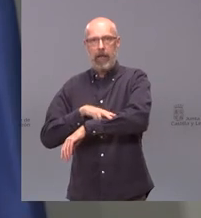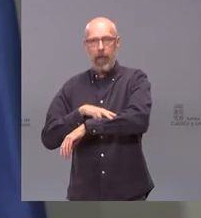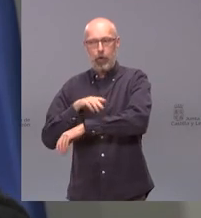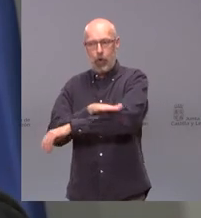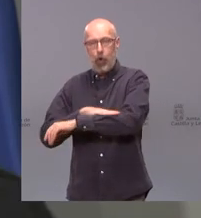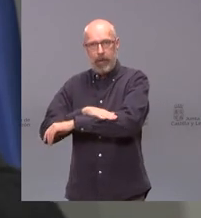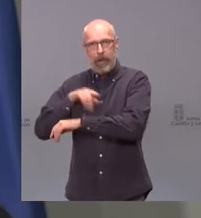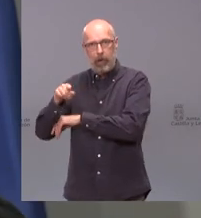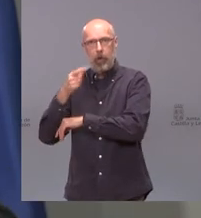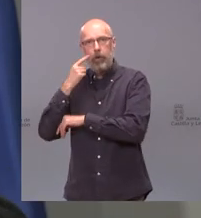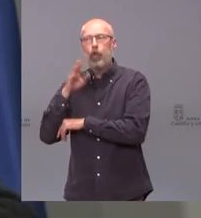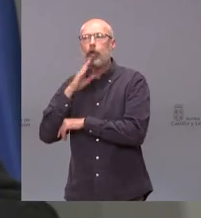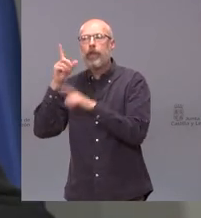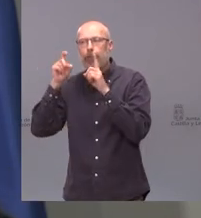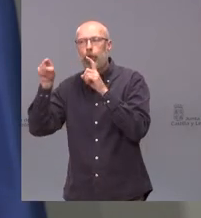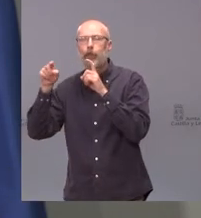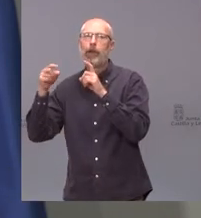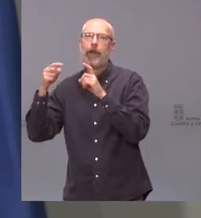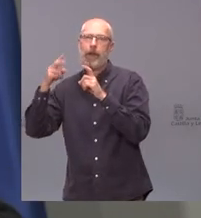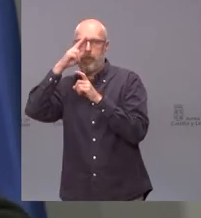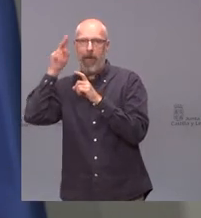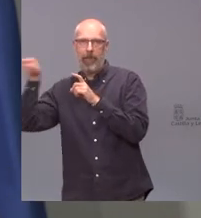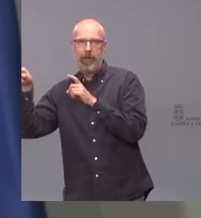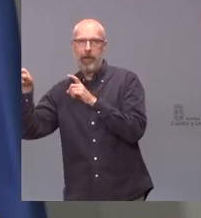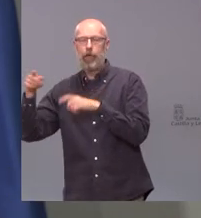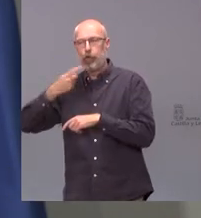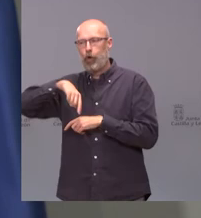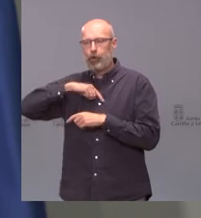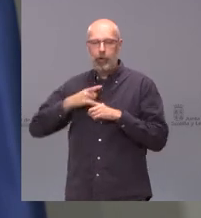insisto no repartimos las vacunas desde el camión tienen que llegar